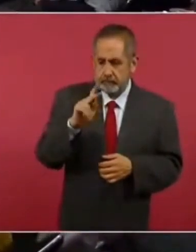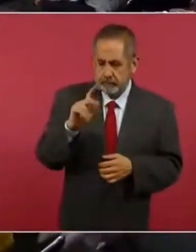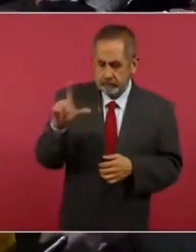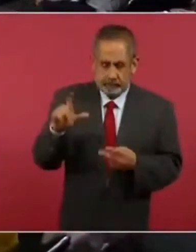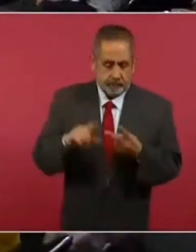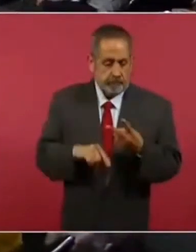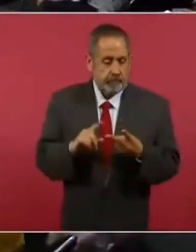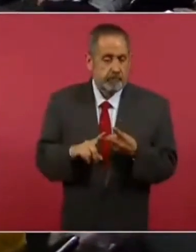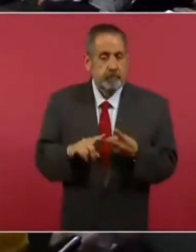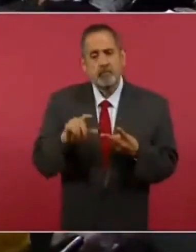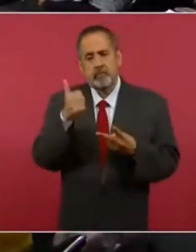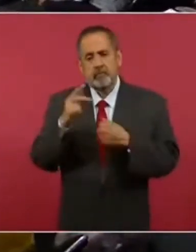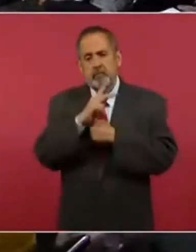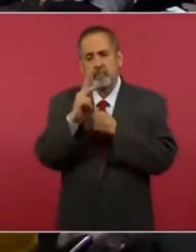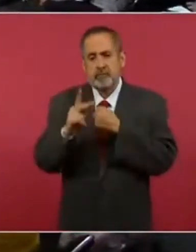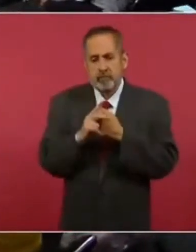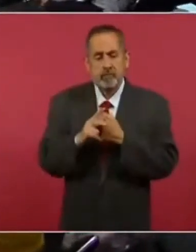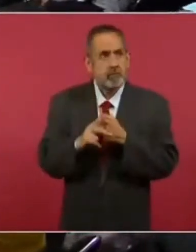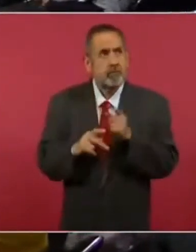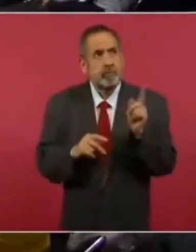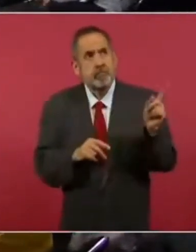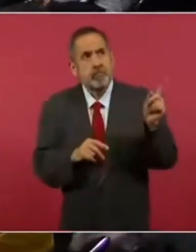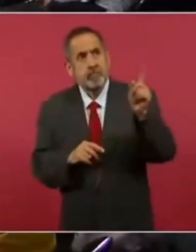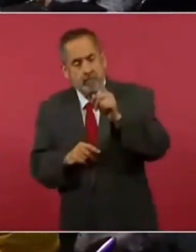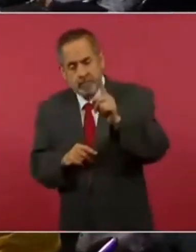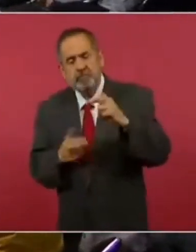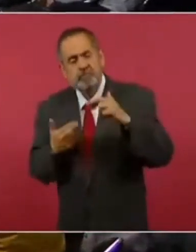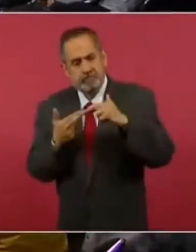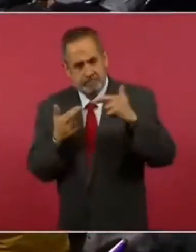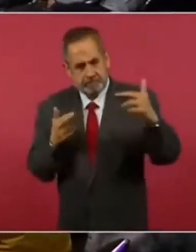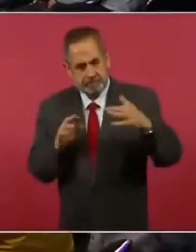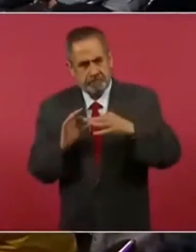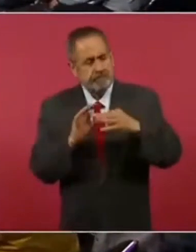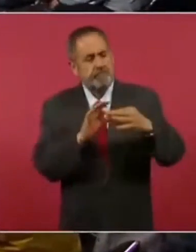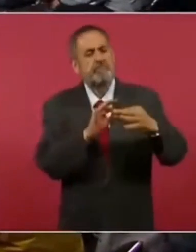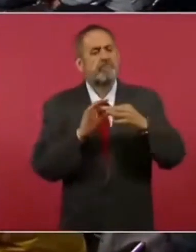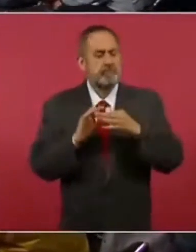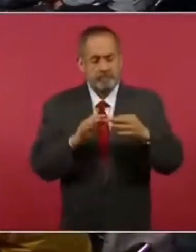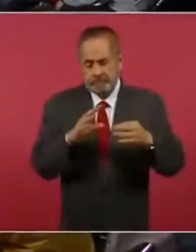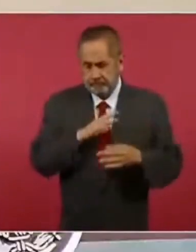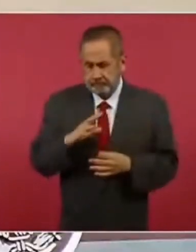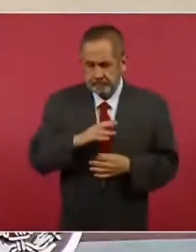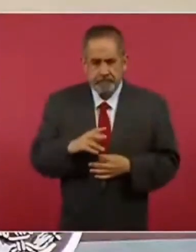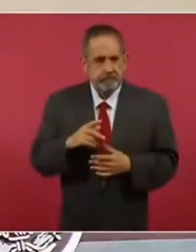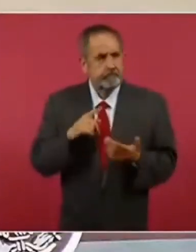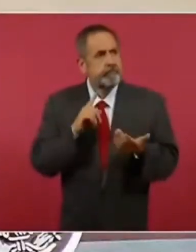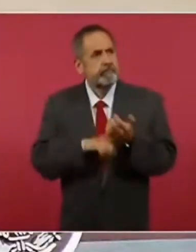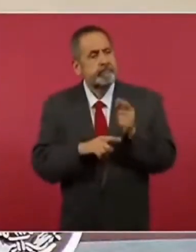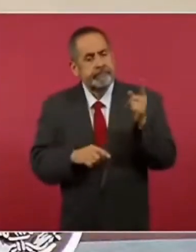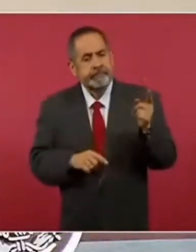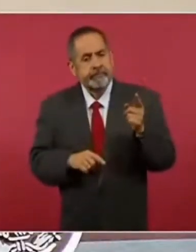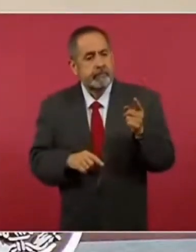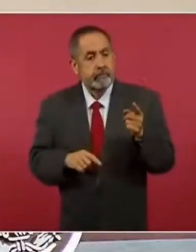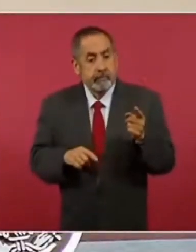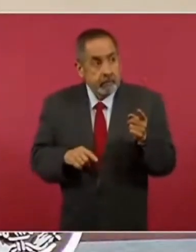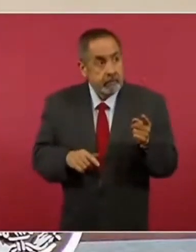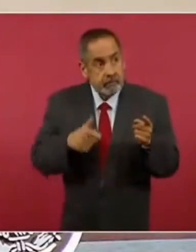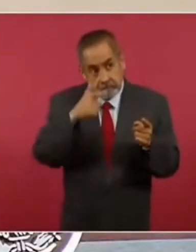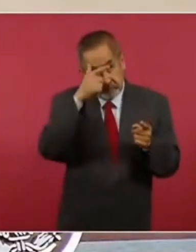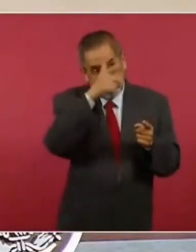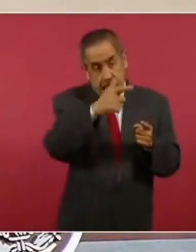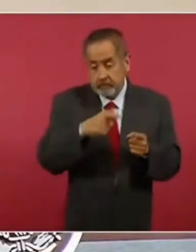diversos países, sobre todo aquellos donde existen evidencias de tráfico